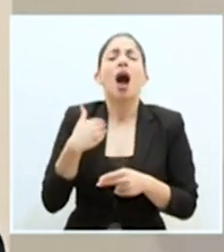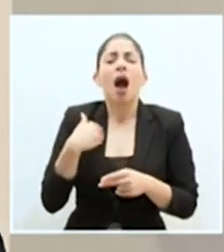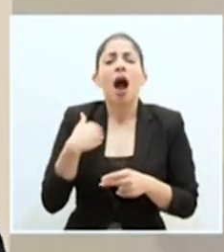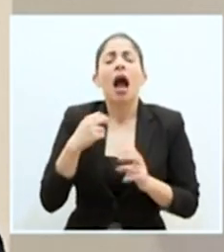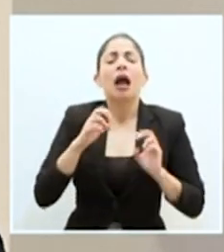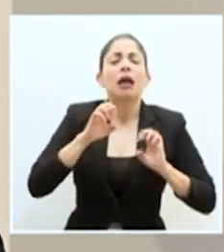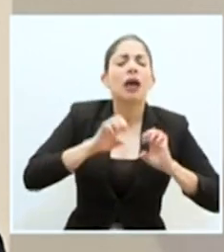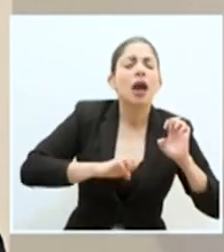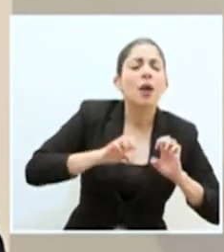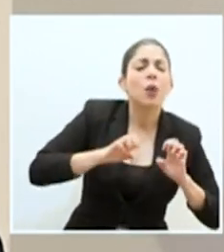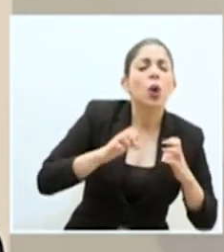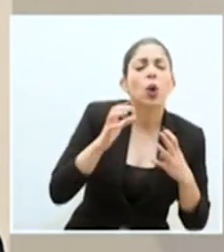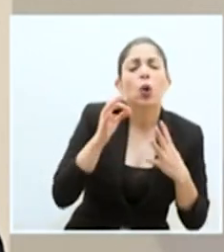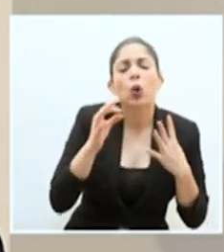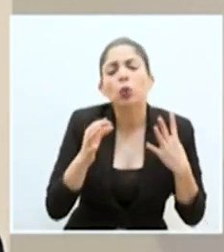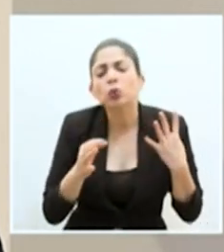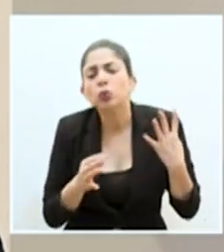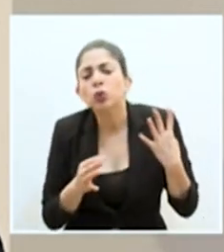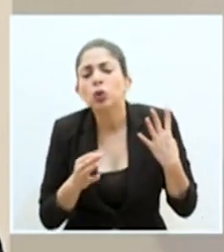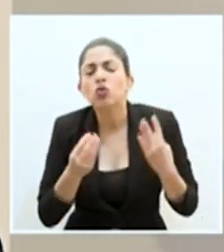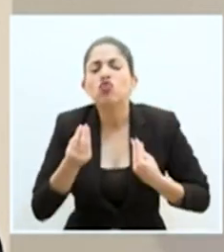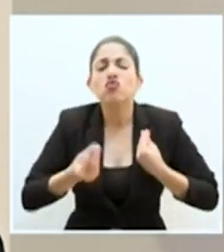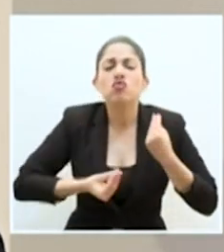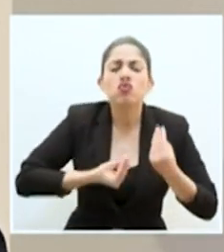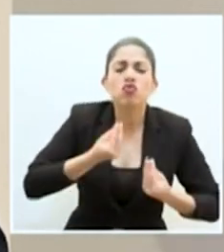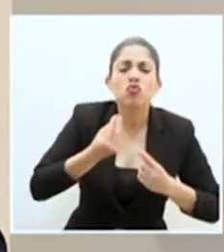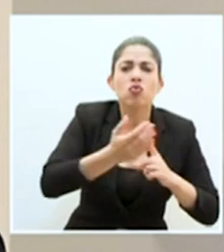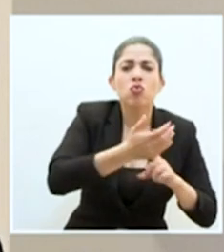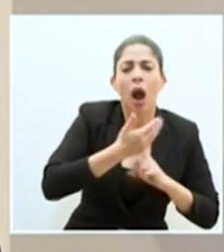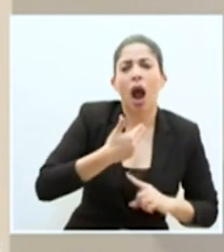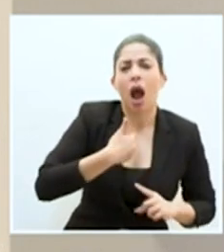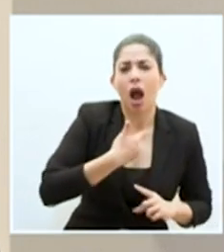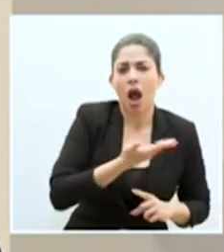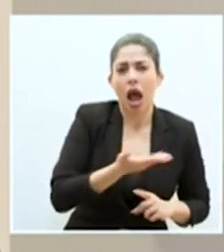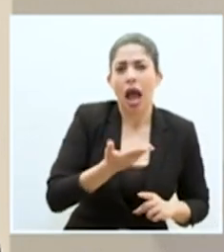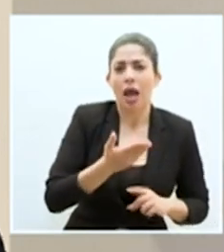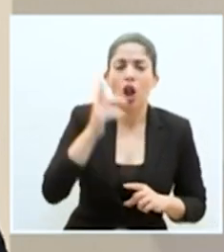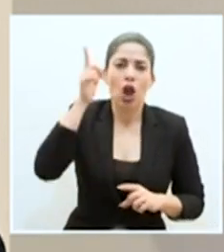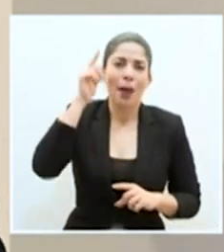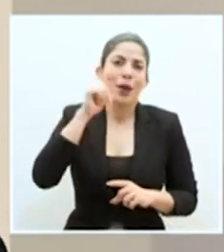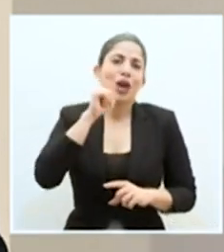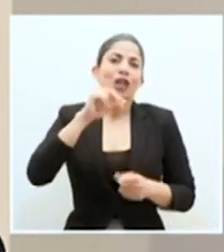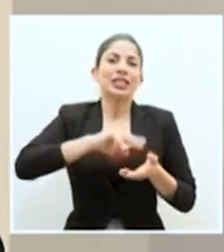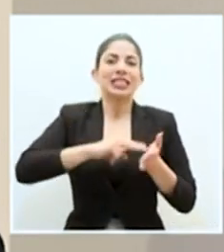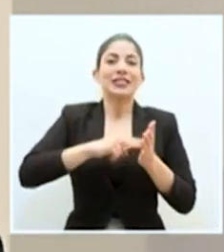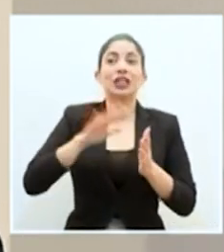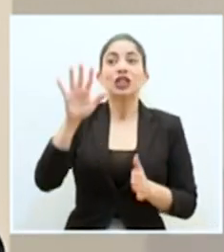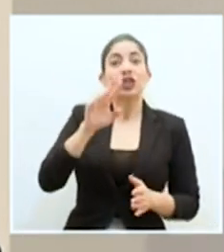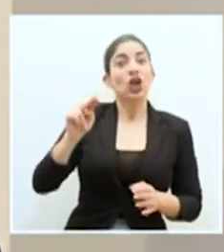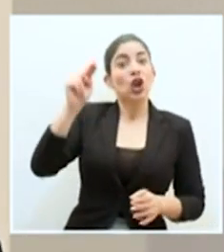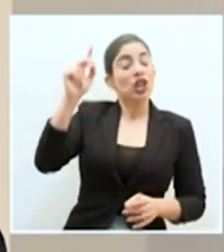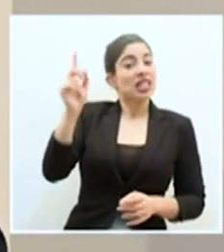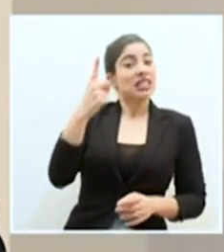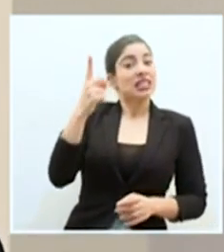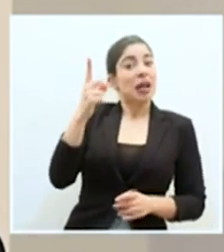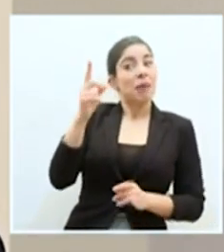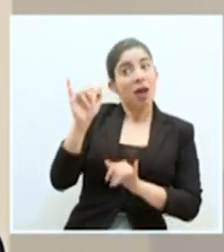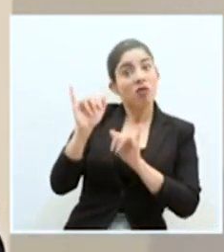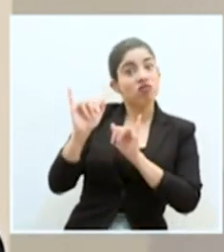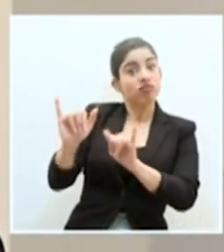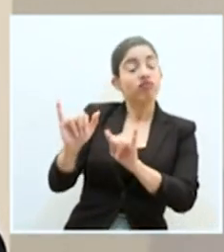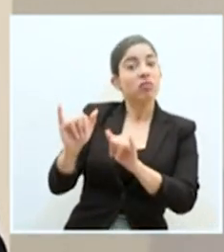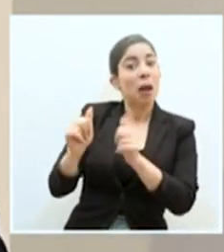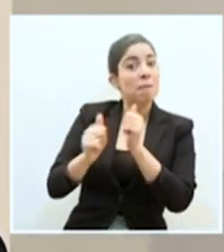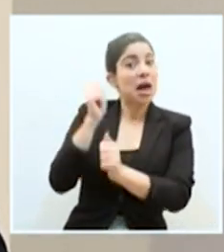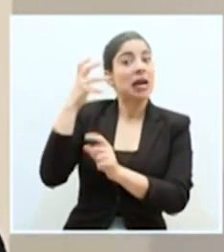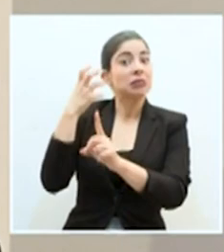posibilidades alternativas para hacer los aislamientos. Obviamente no es que necesariamente la zona norte siempre va a ser la que tenga